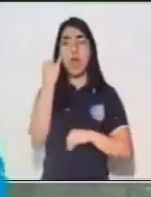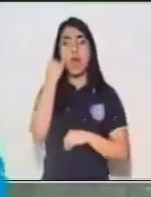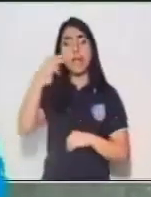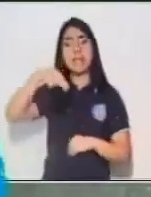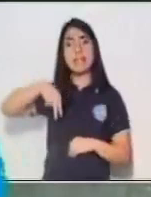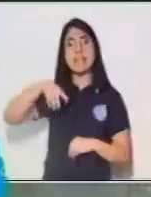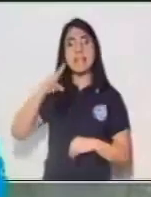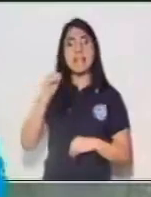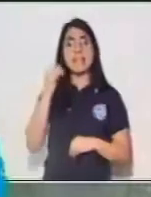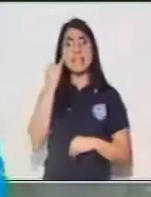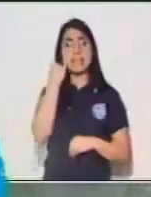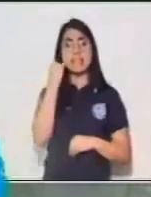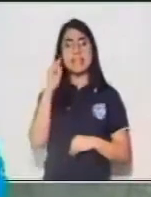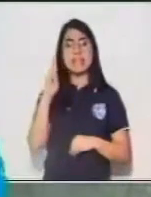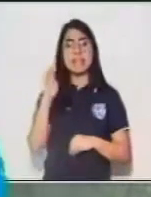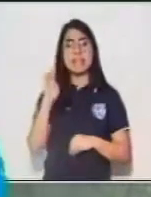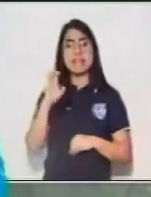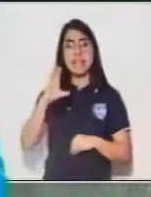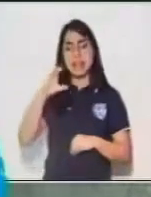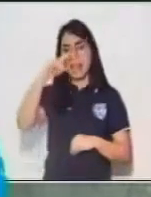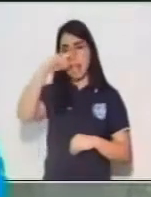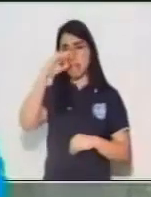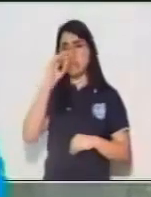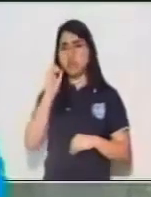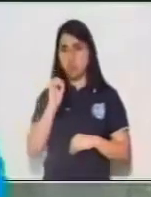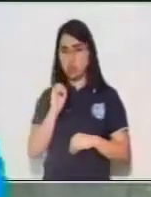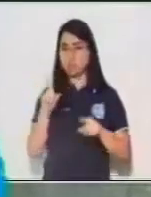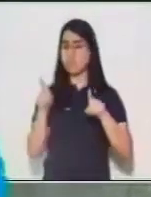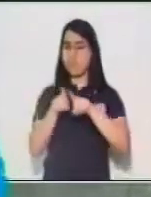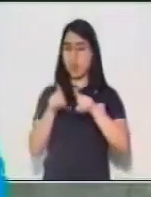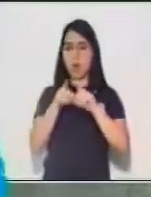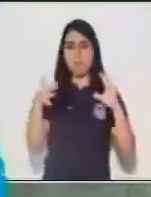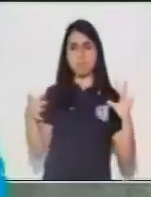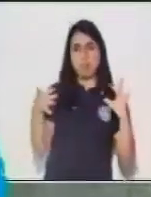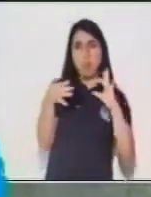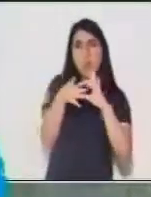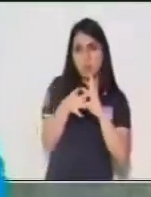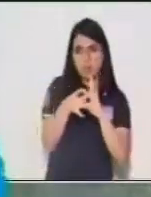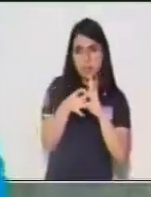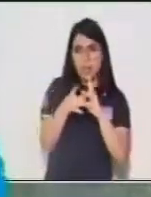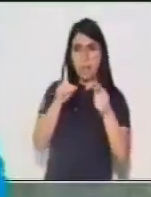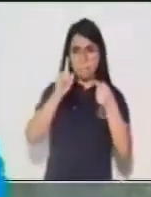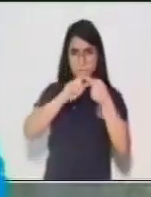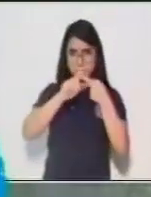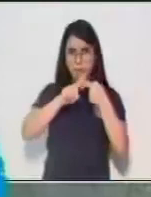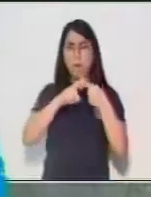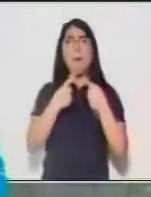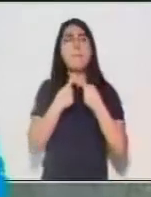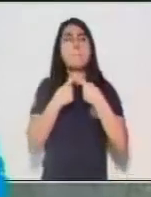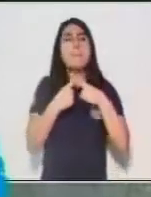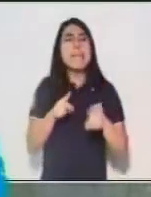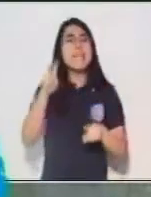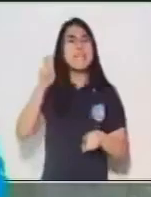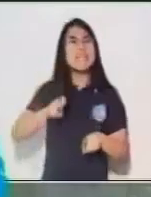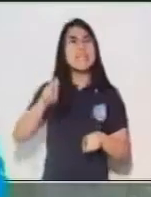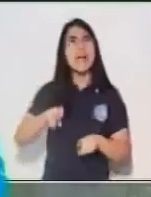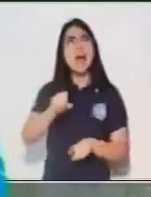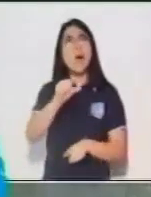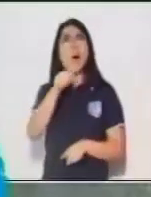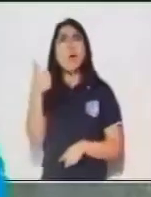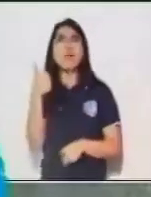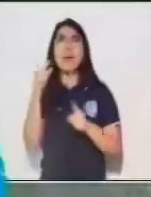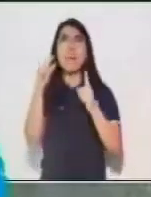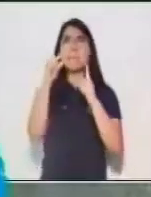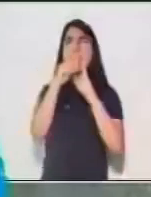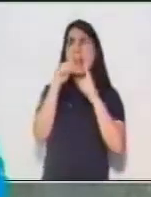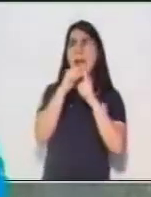nexo. En este caso puede ser una preposición o puede ser una conjunción en algunos casos, pero en la mayoría